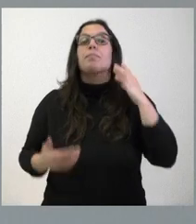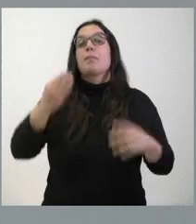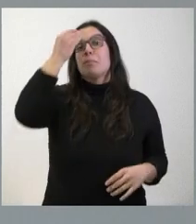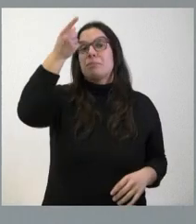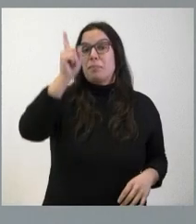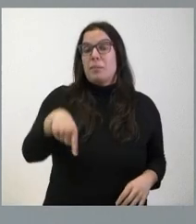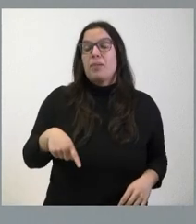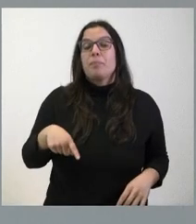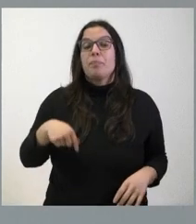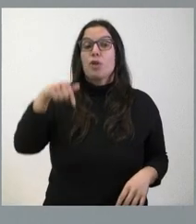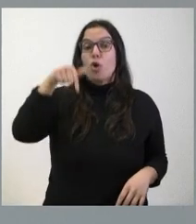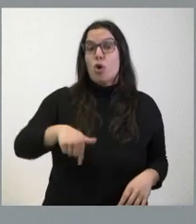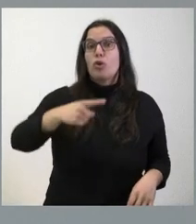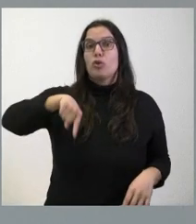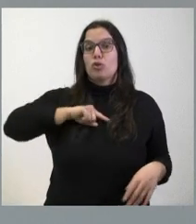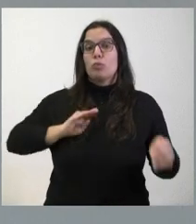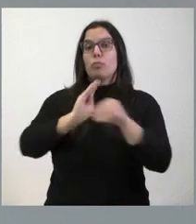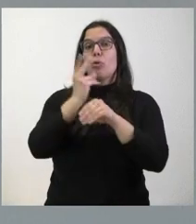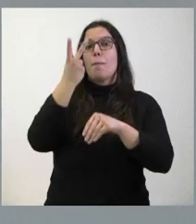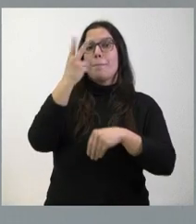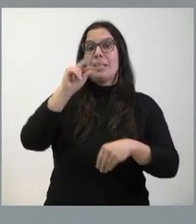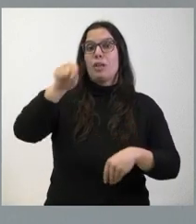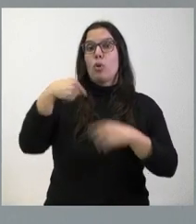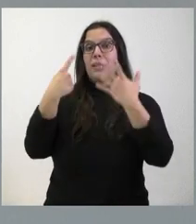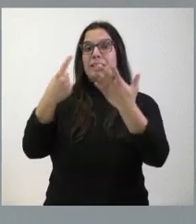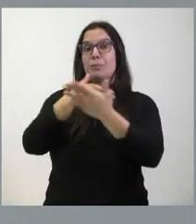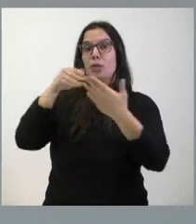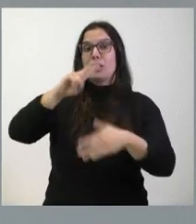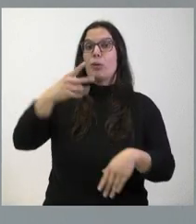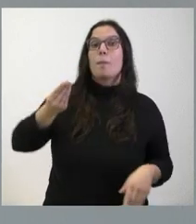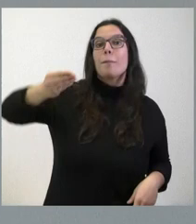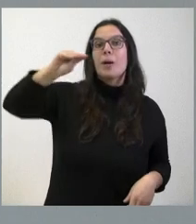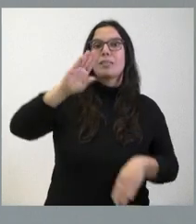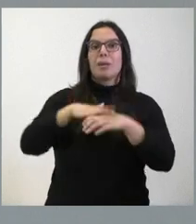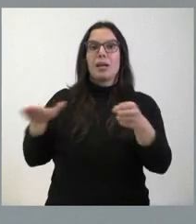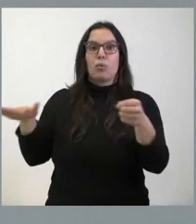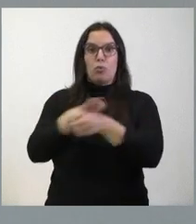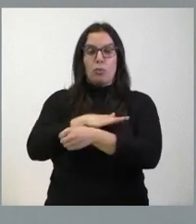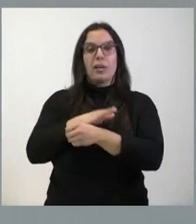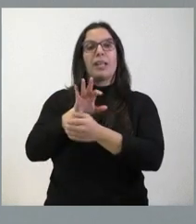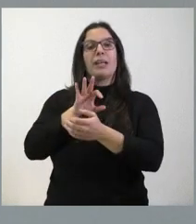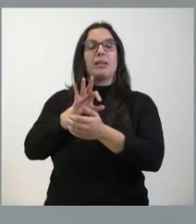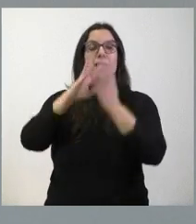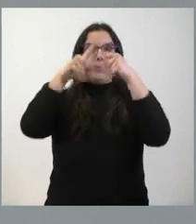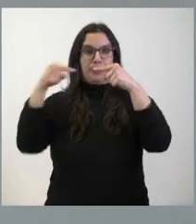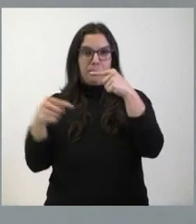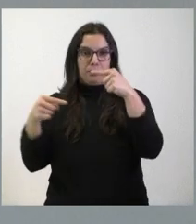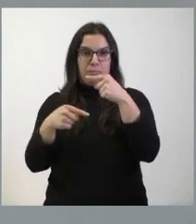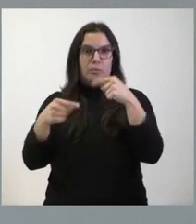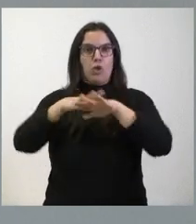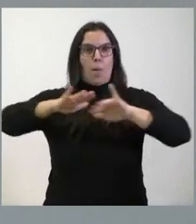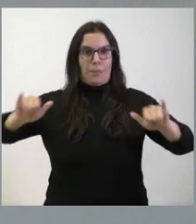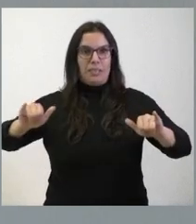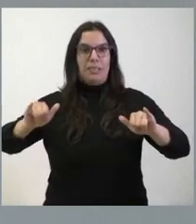cuenta que hoy aportamos 20,6 millones de euros adicionales para financiar este déficit, esta diferencia entre